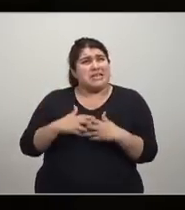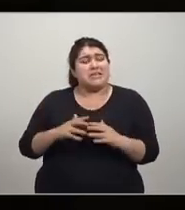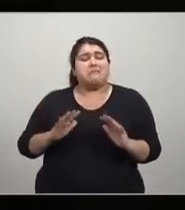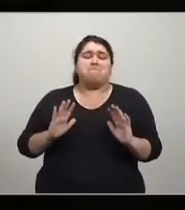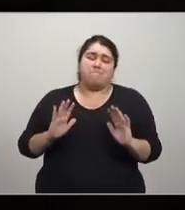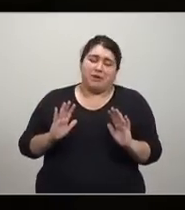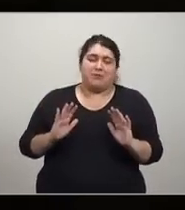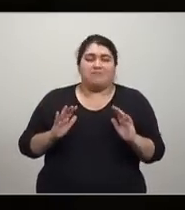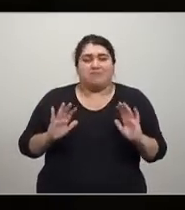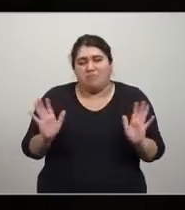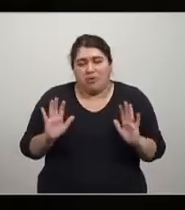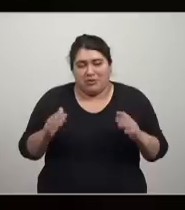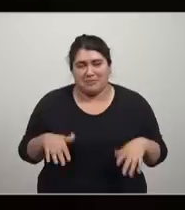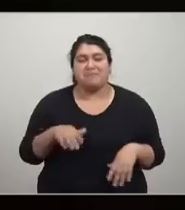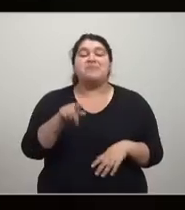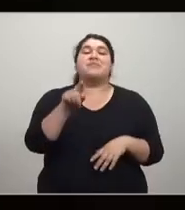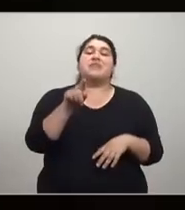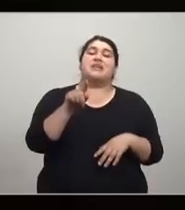entonces,